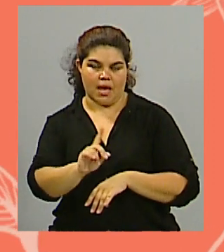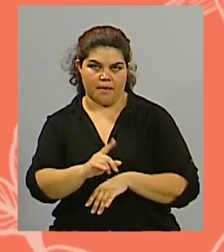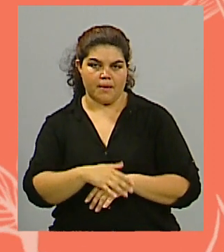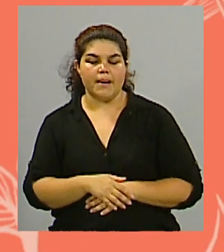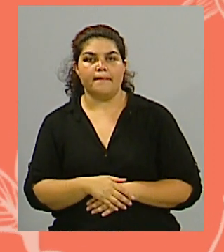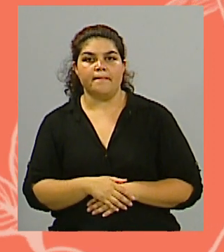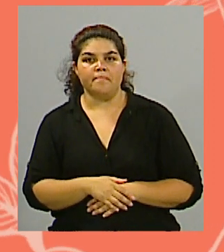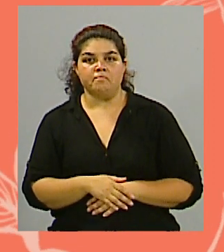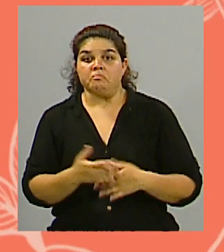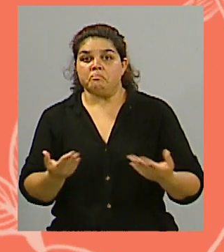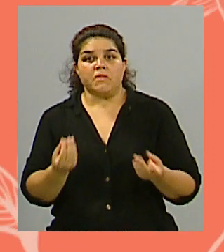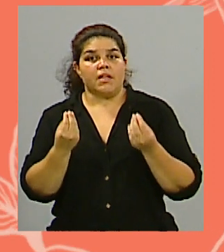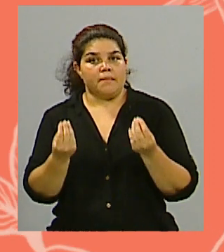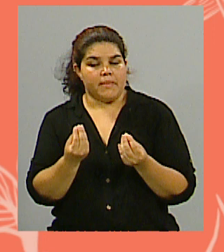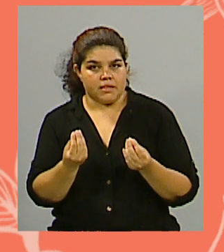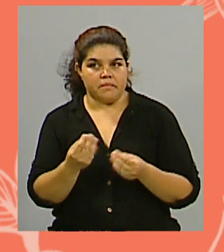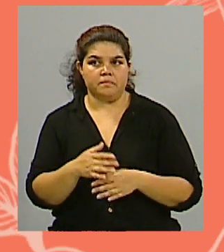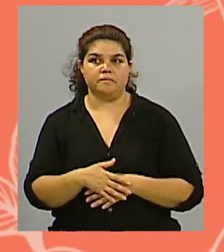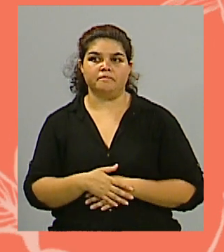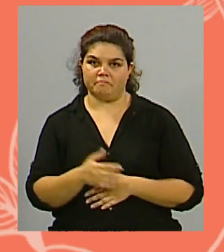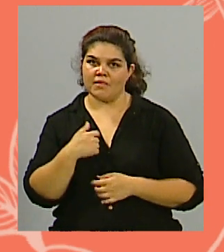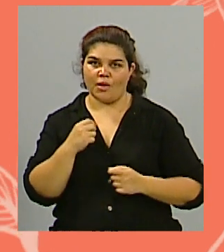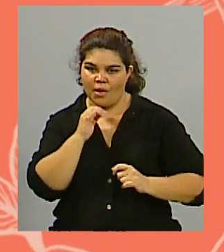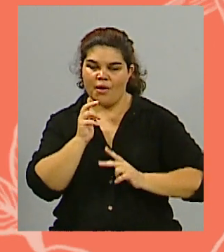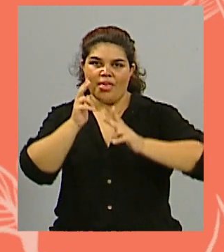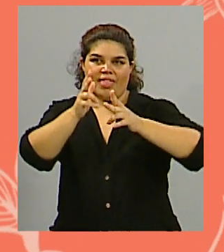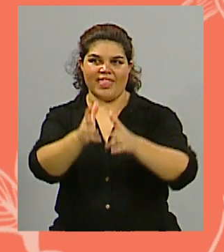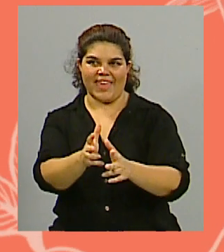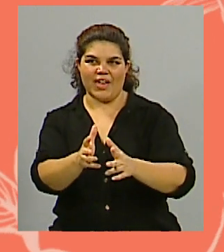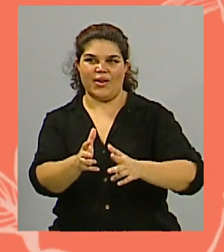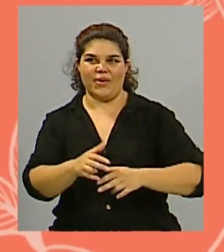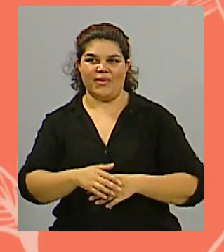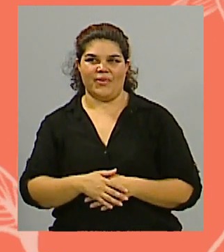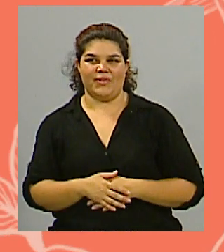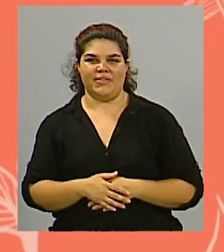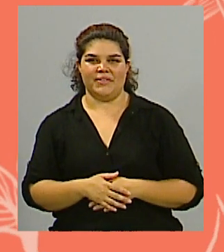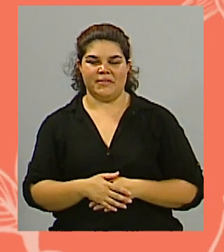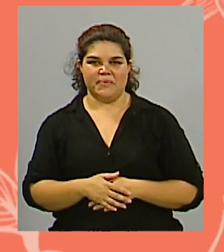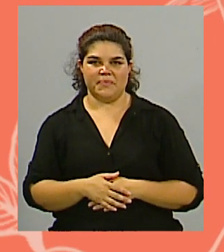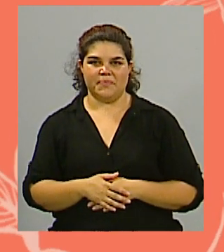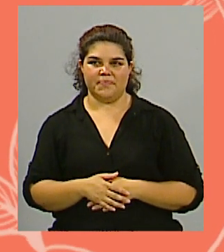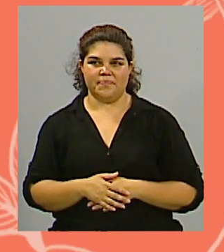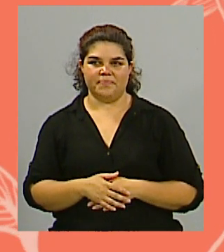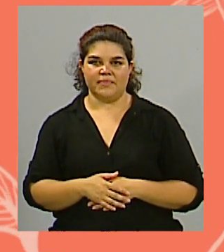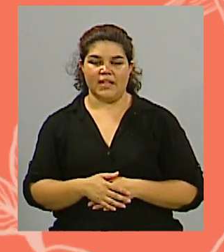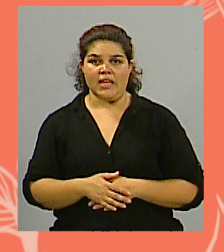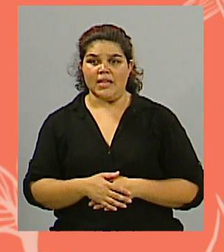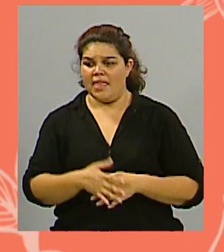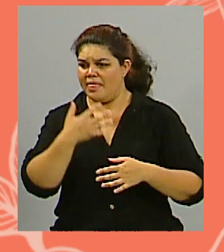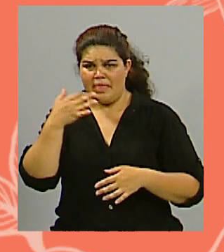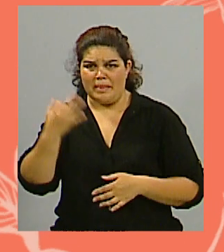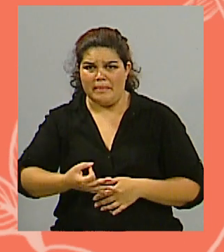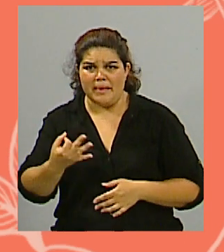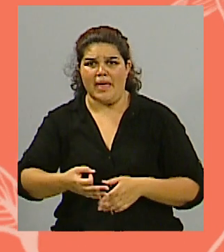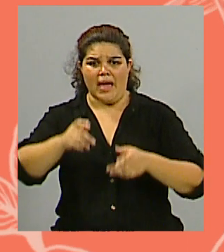pero me parece que es, por eso mi reduccionismo es un montón, porque realmente lo que se modificó es mucho,